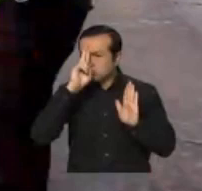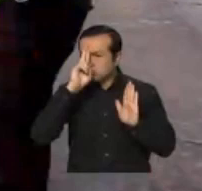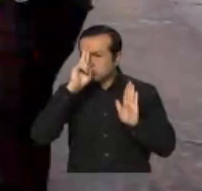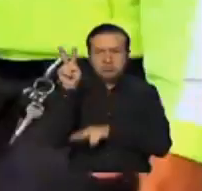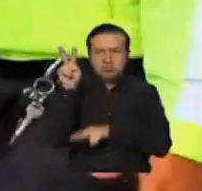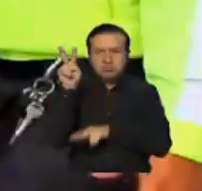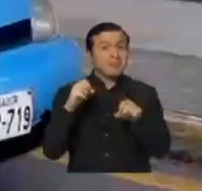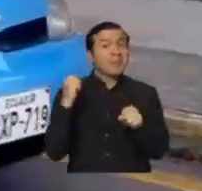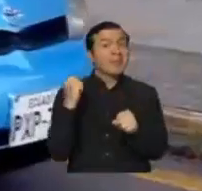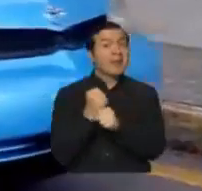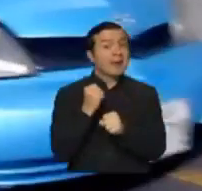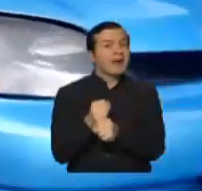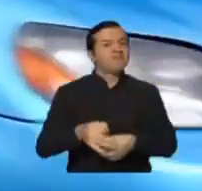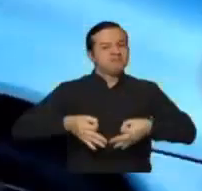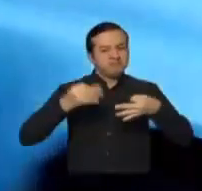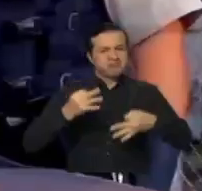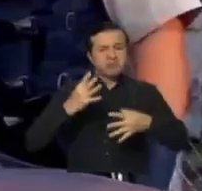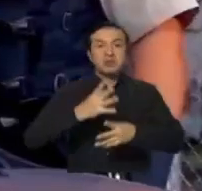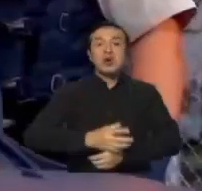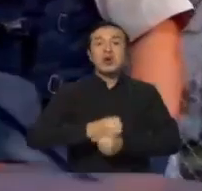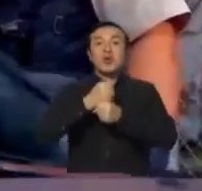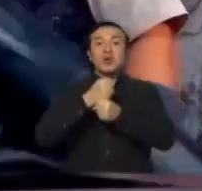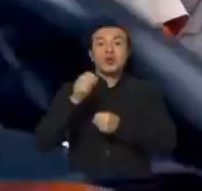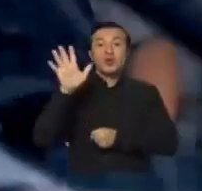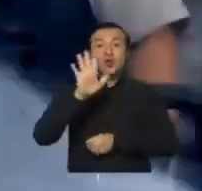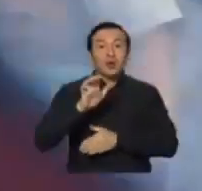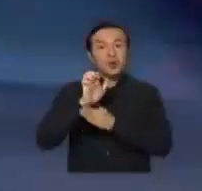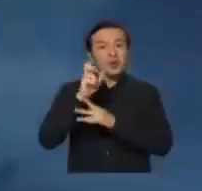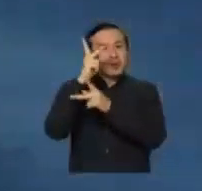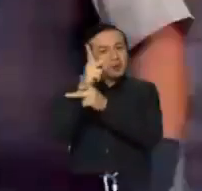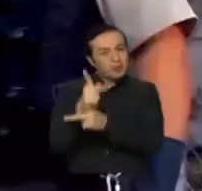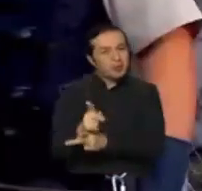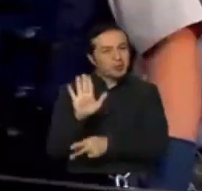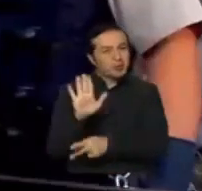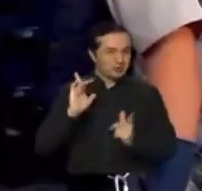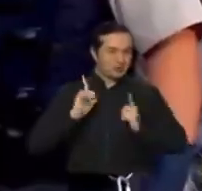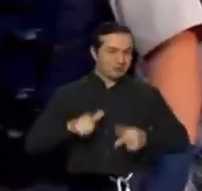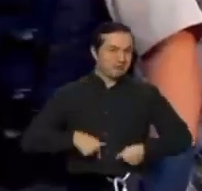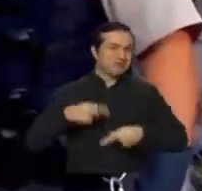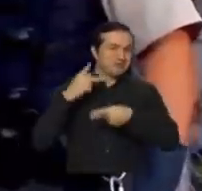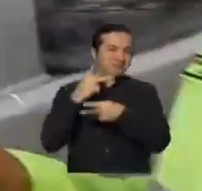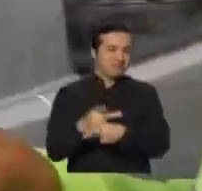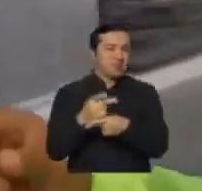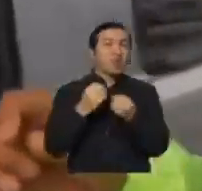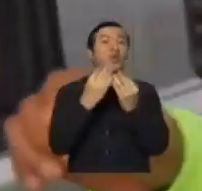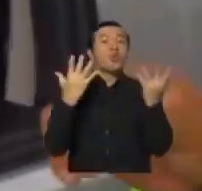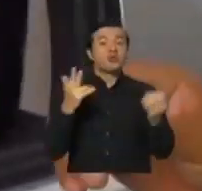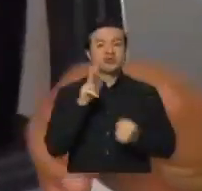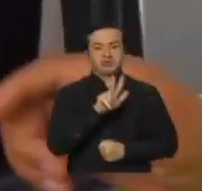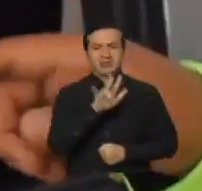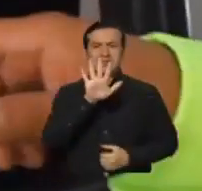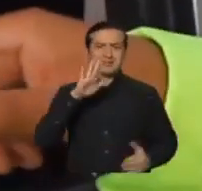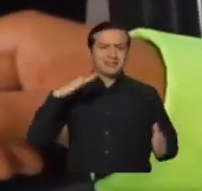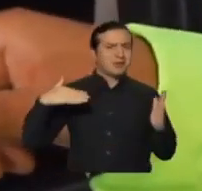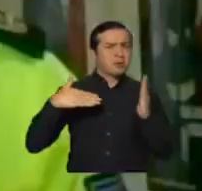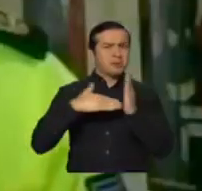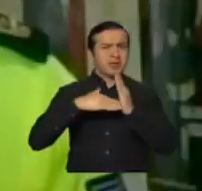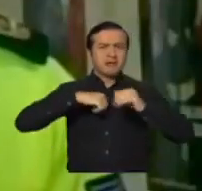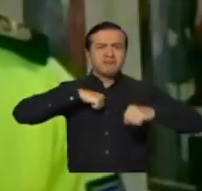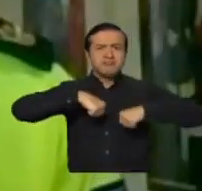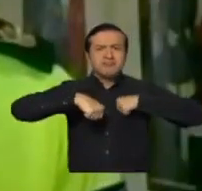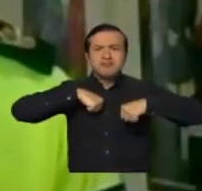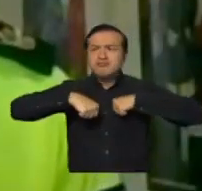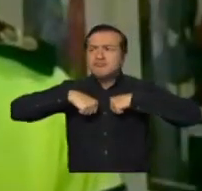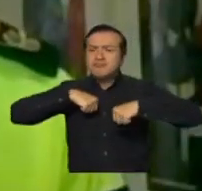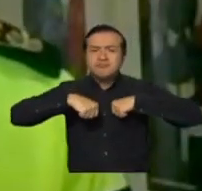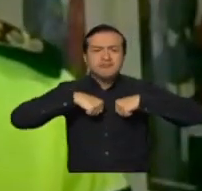sigue garantizando la seguridad y la salud de los ecuatorianos. Hemos hecho más de 35 mil operativos que tienen